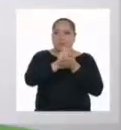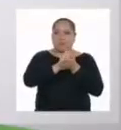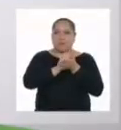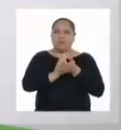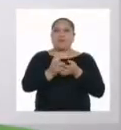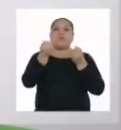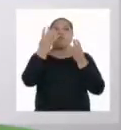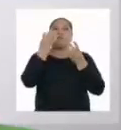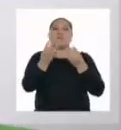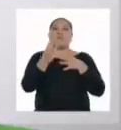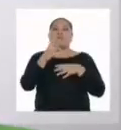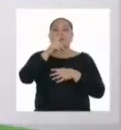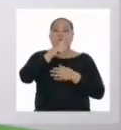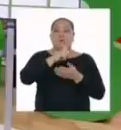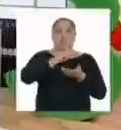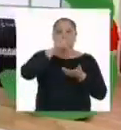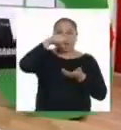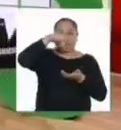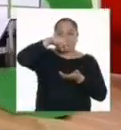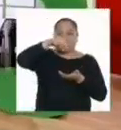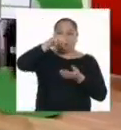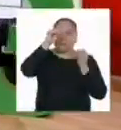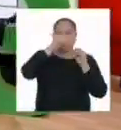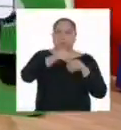cuántas gotas le pusiste.